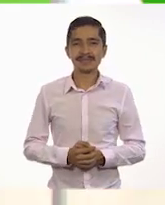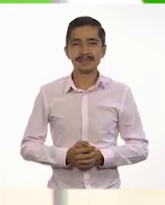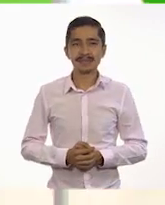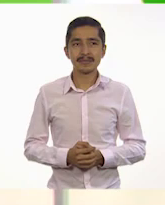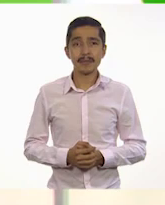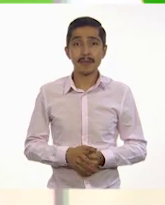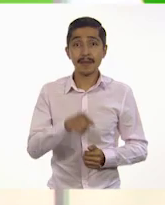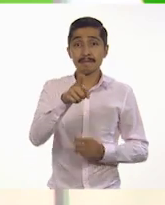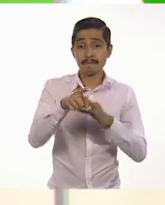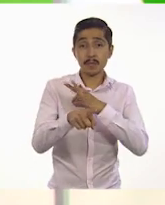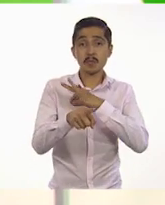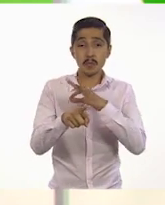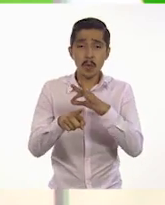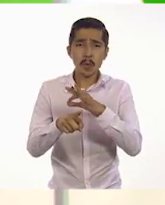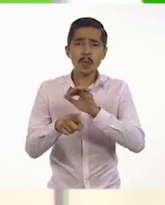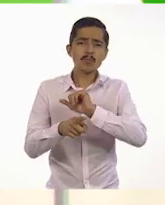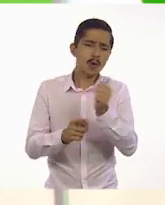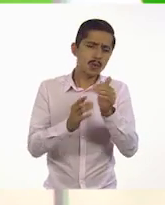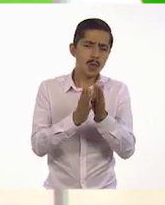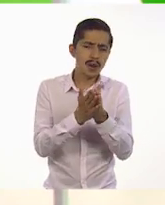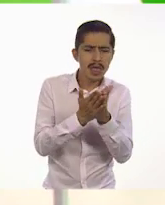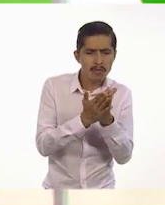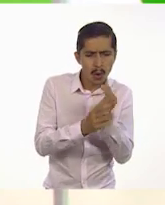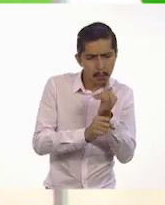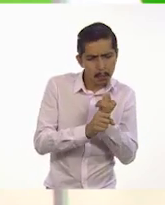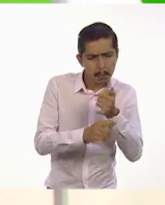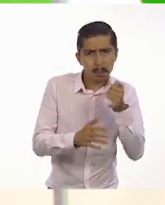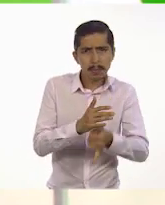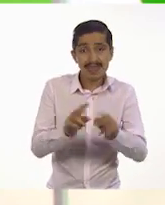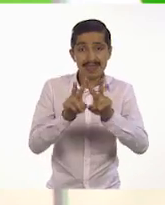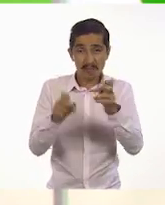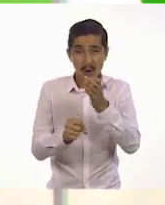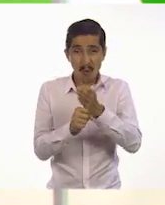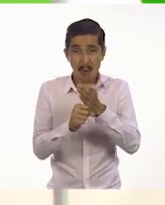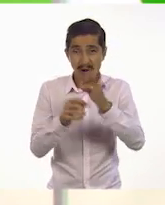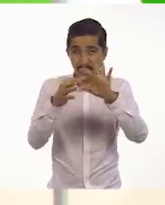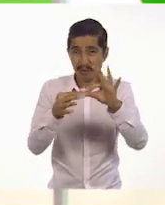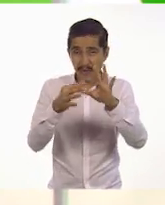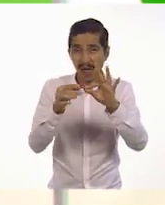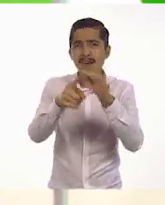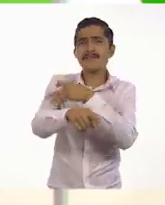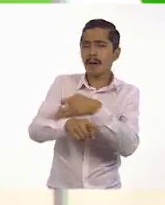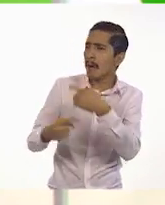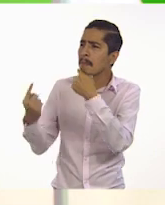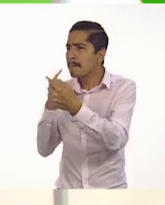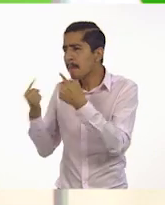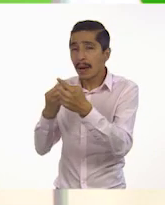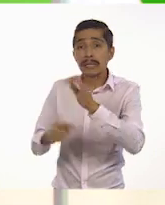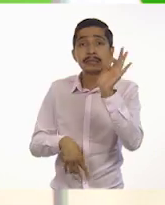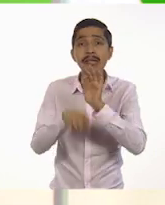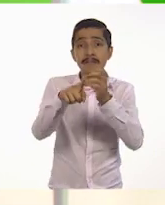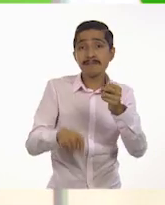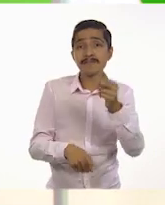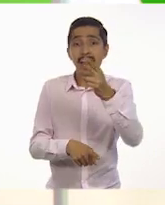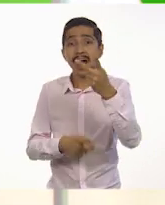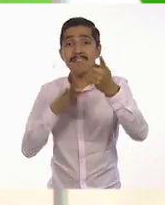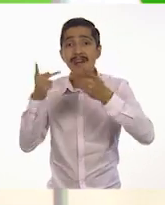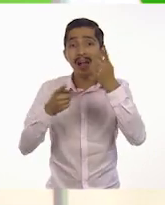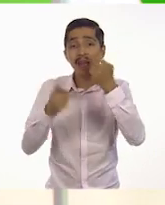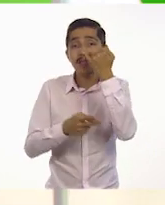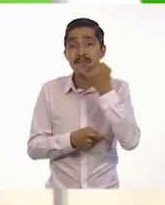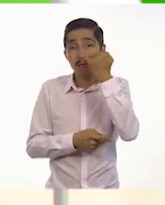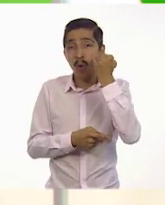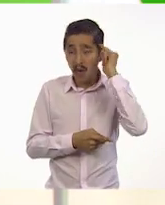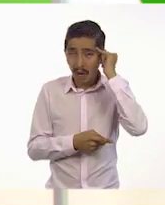Si te es posible, consulta otros libros y comenta el tema de hoy con tu familia. Y si tienes la fortuna de hablar una lengua indígena,